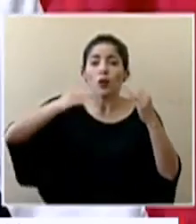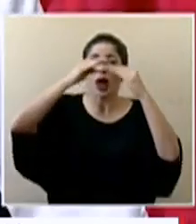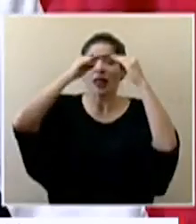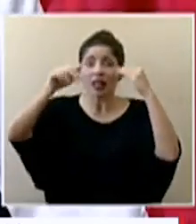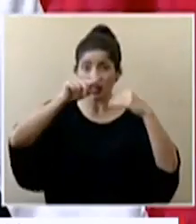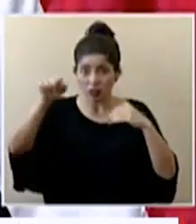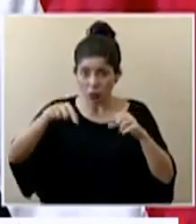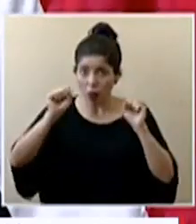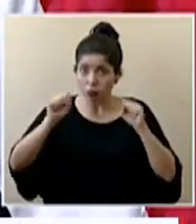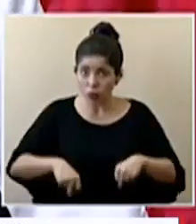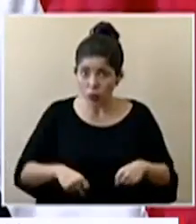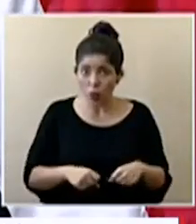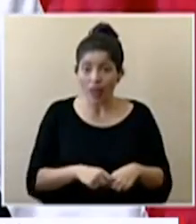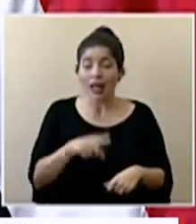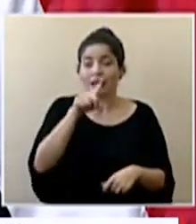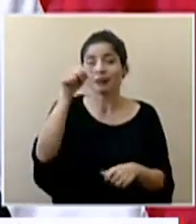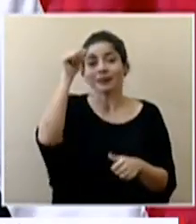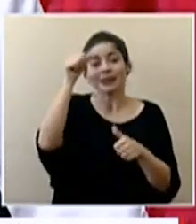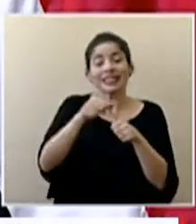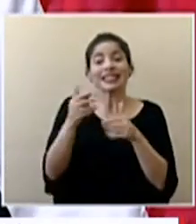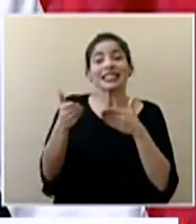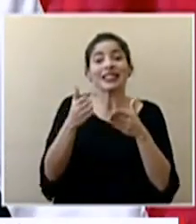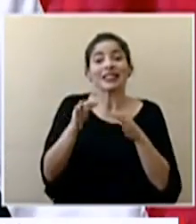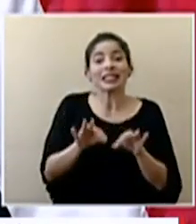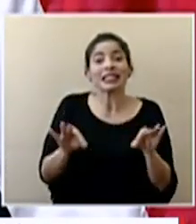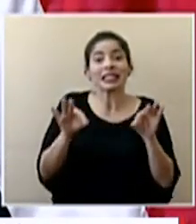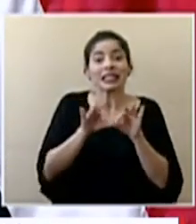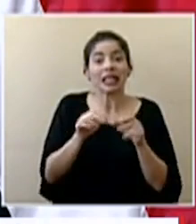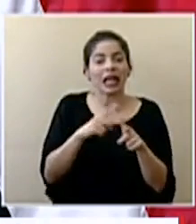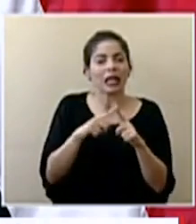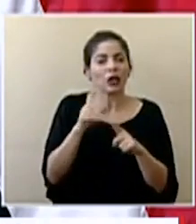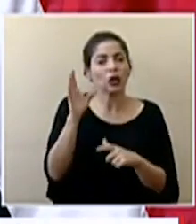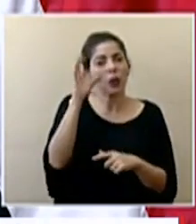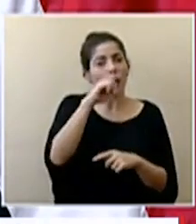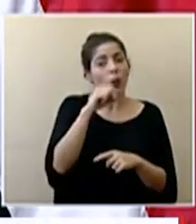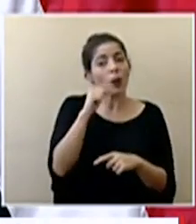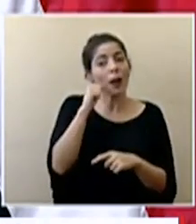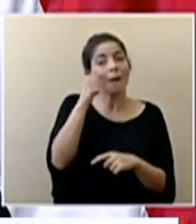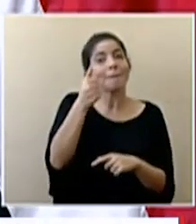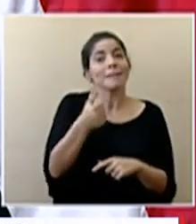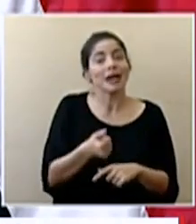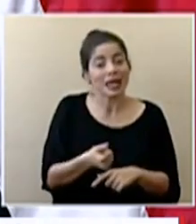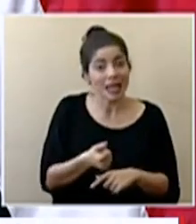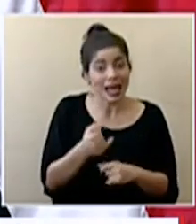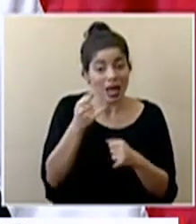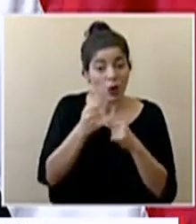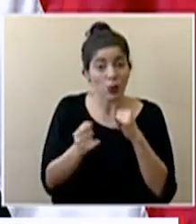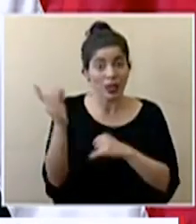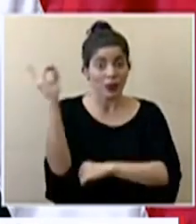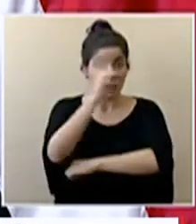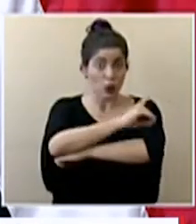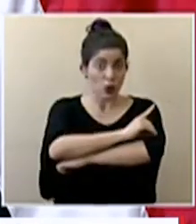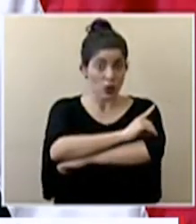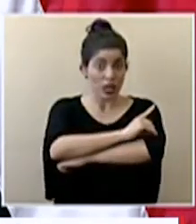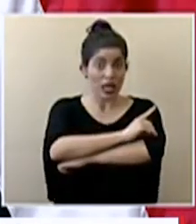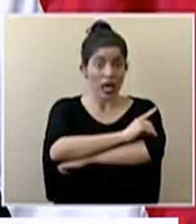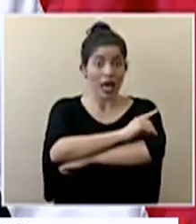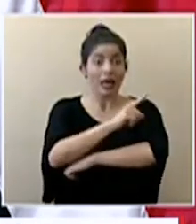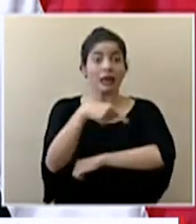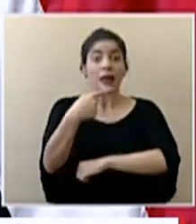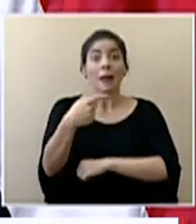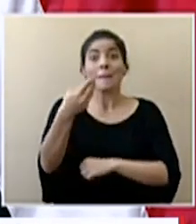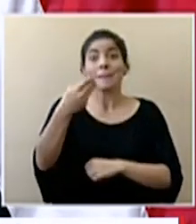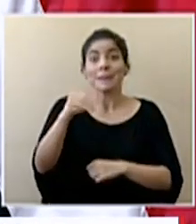Recuerden que estamos hablando de servicios esenciales y todavía tomando en cuenta que mañana es el último día y ya el